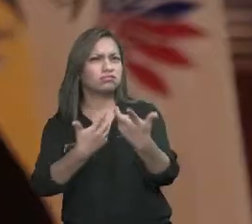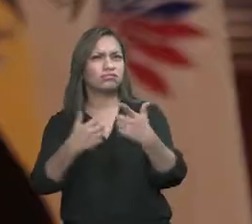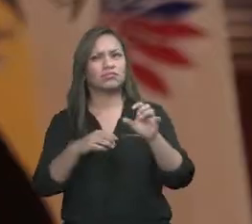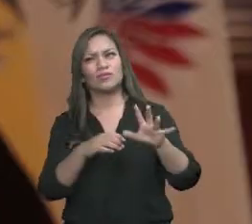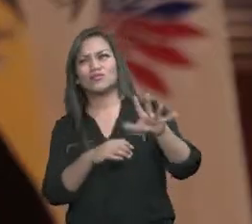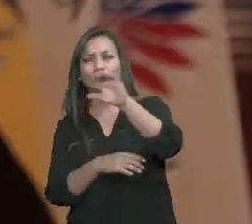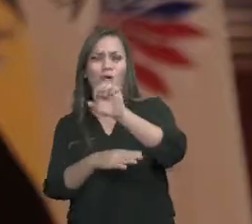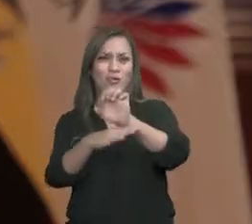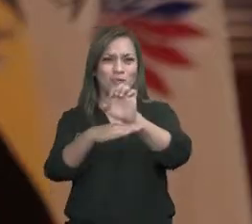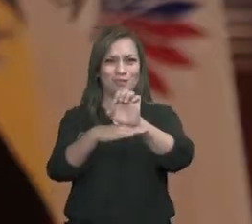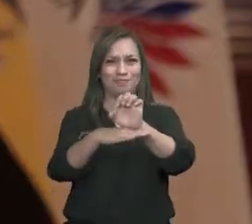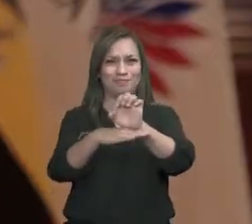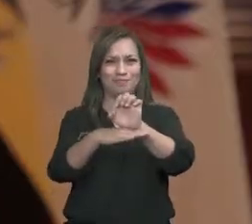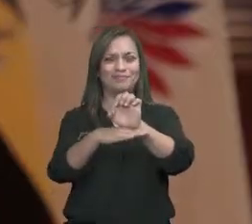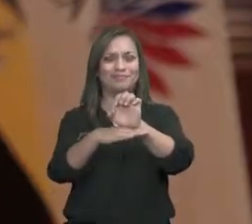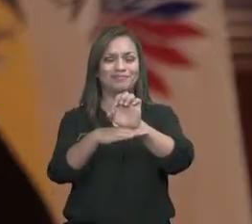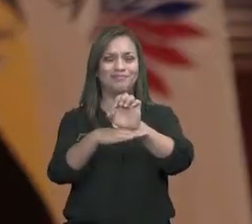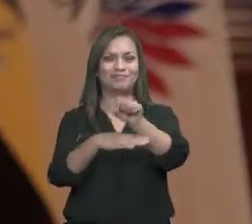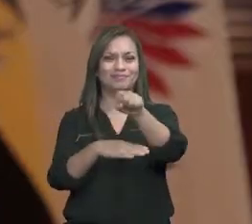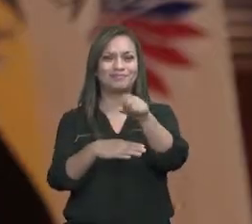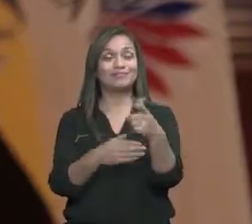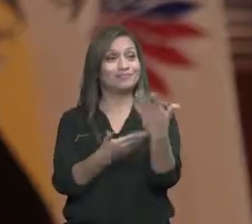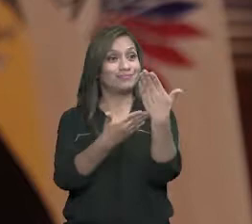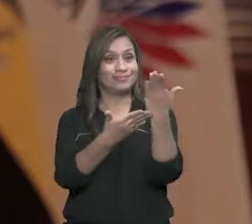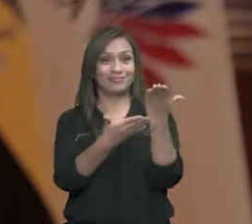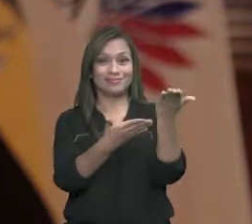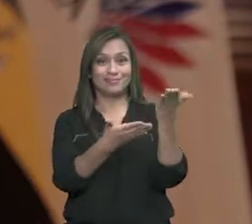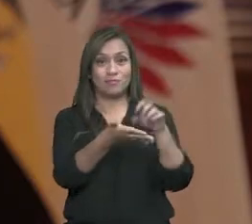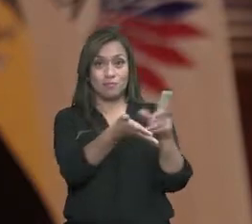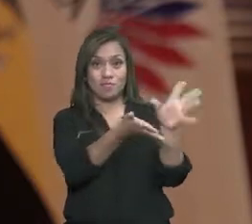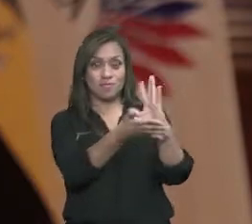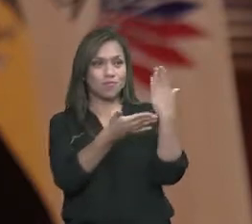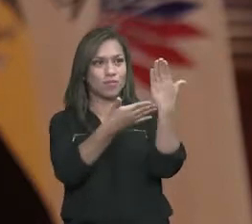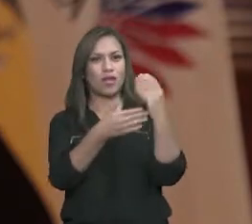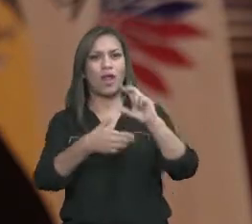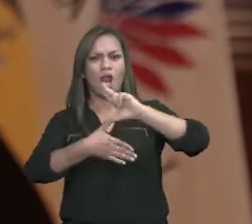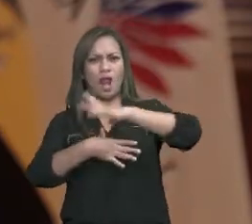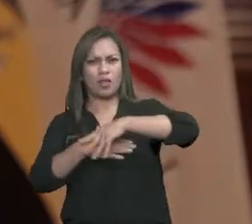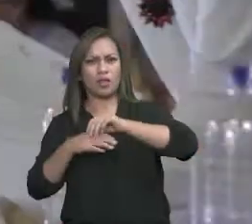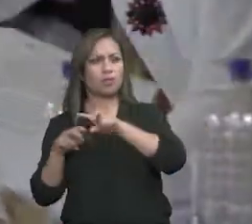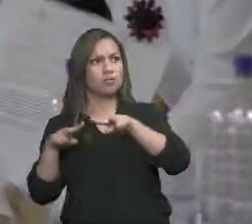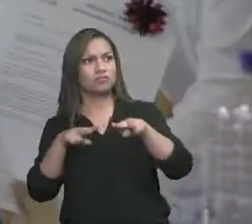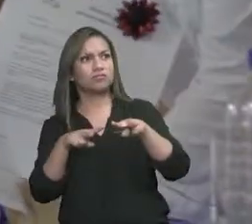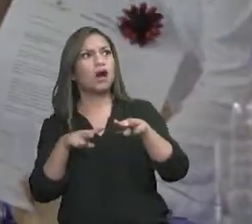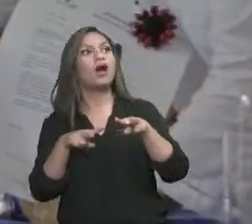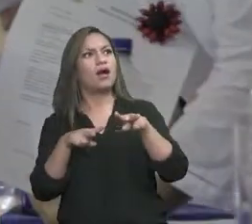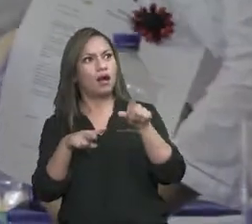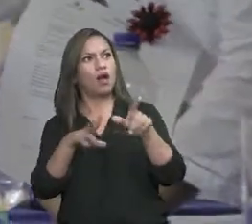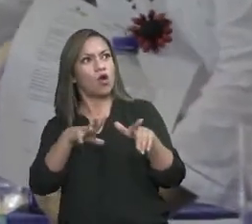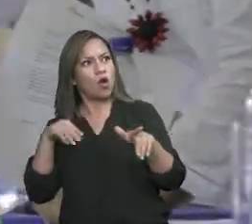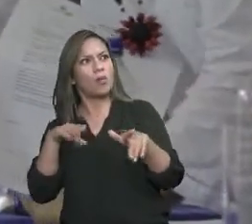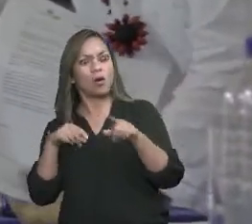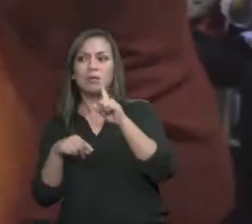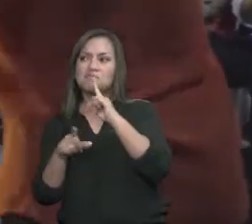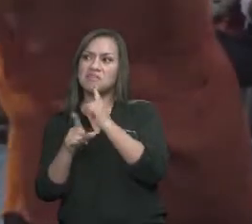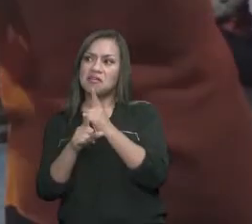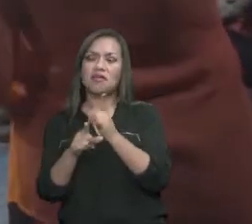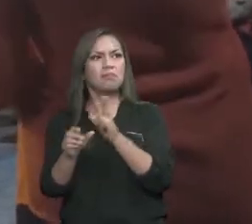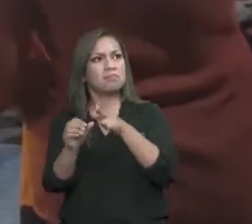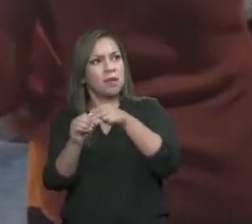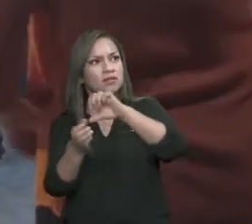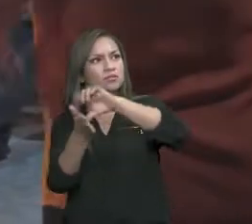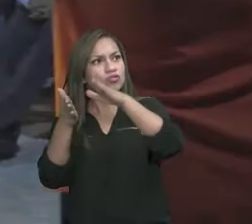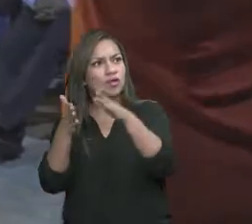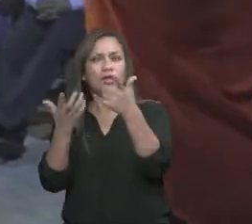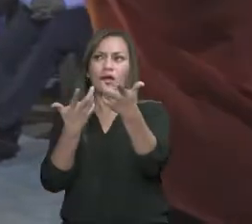en todo el territorio ecuatoriano. Una Asamblea que es un referente regional y mundial en materia de participación ciudadana y